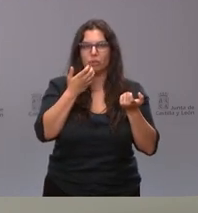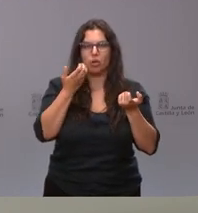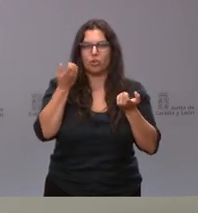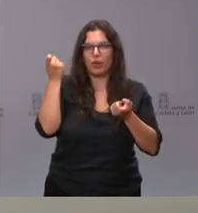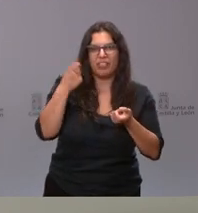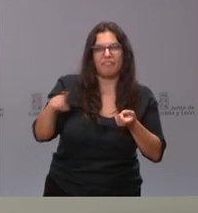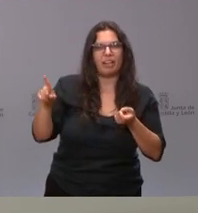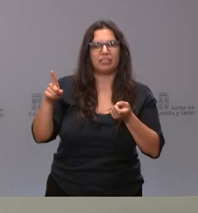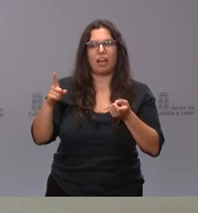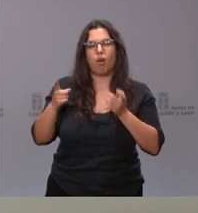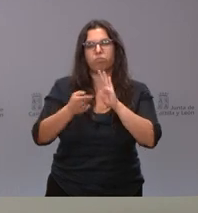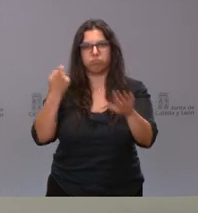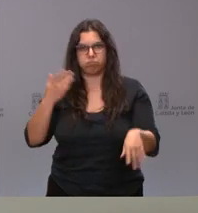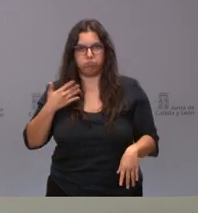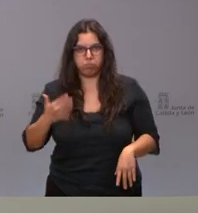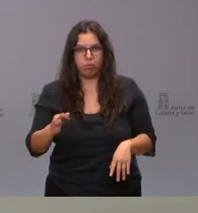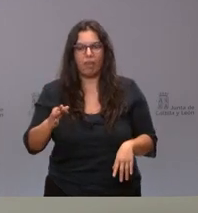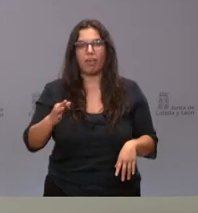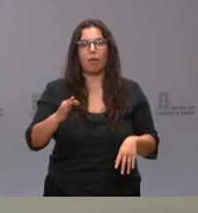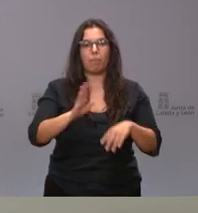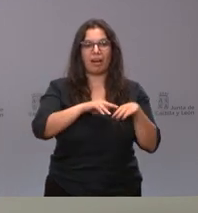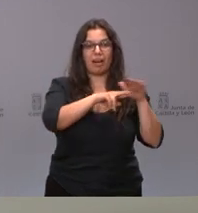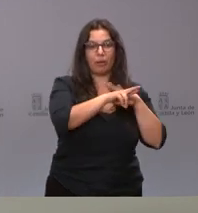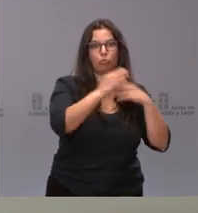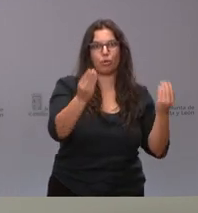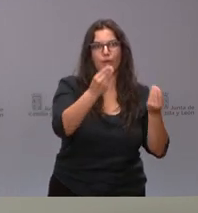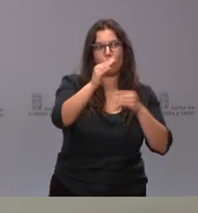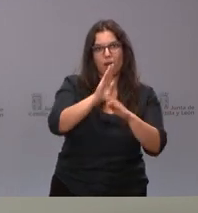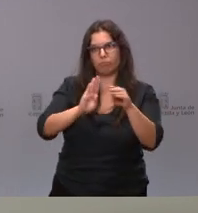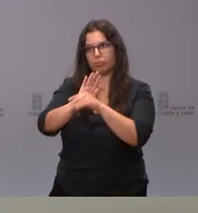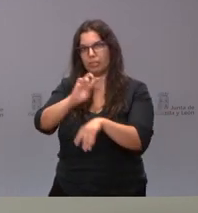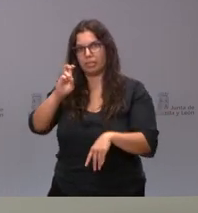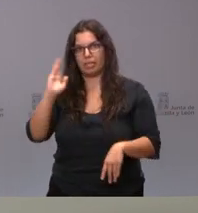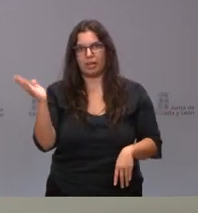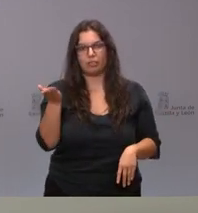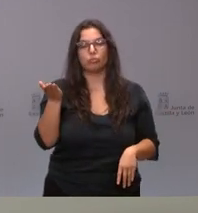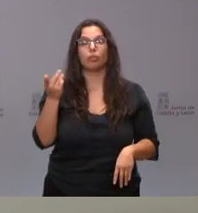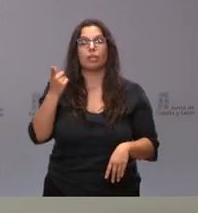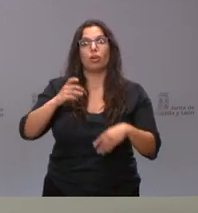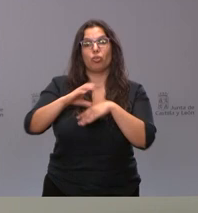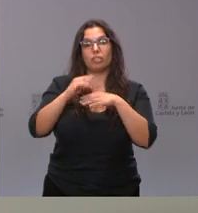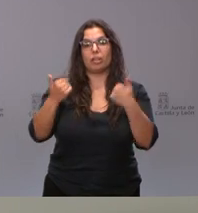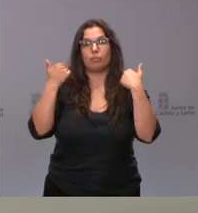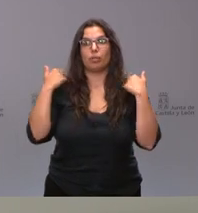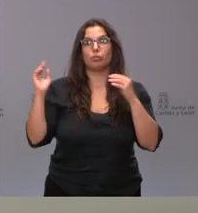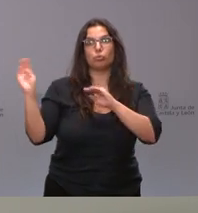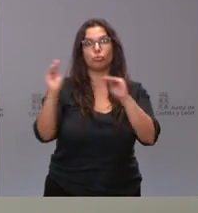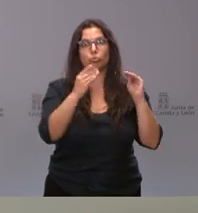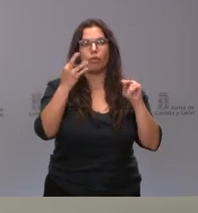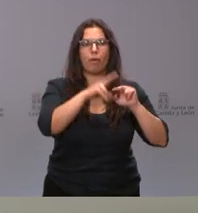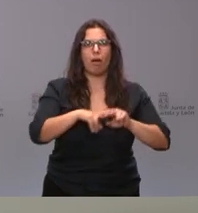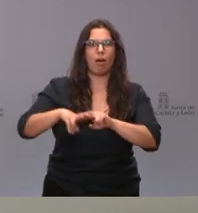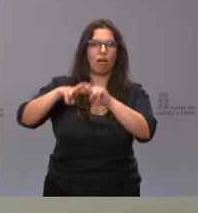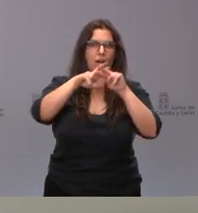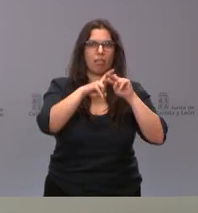el ver cómo podemos mejorar los recursos del resto y, lógicamente, las consejerías en el ámbito de sus competencias van a ir analizando el